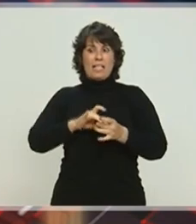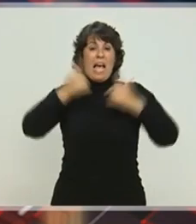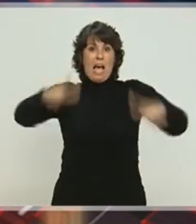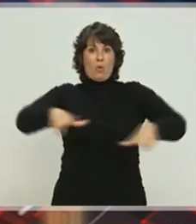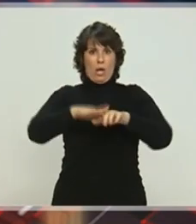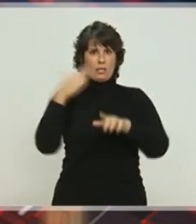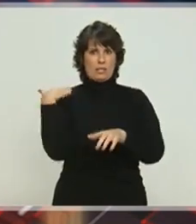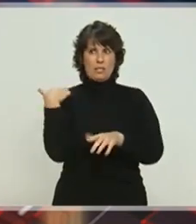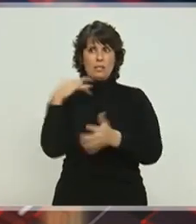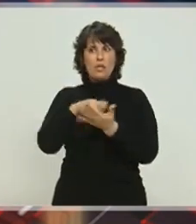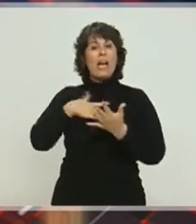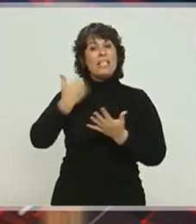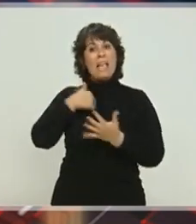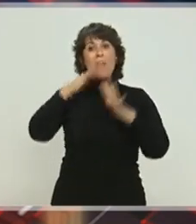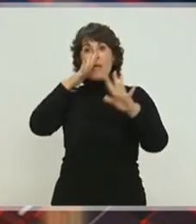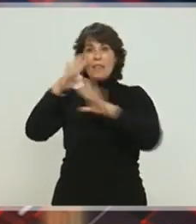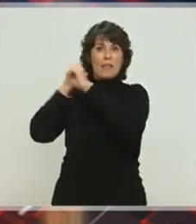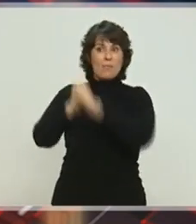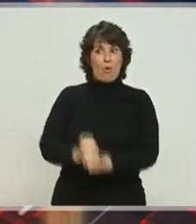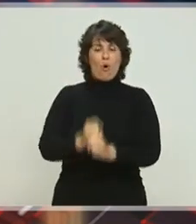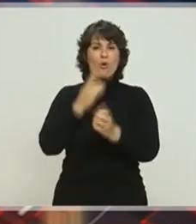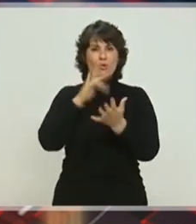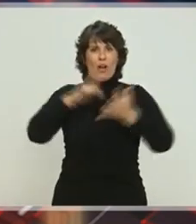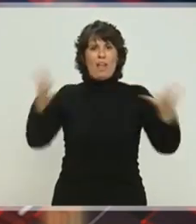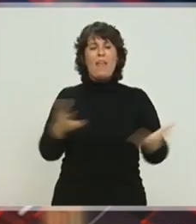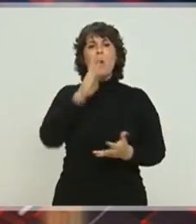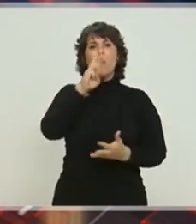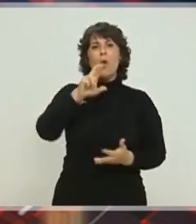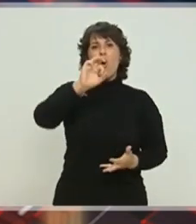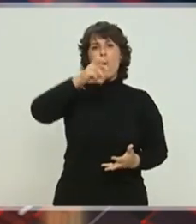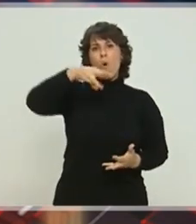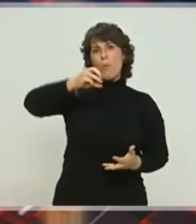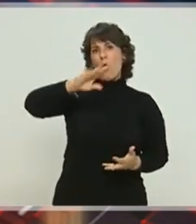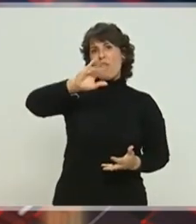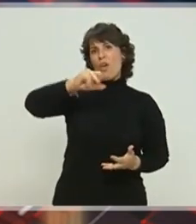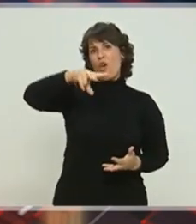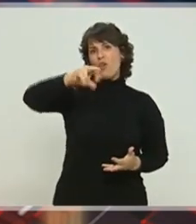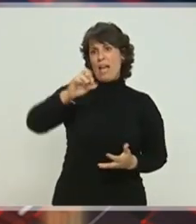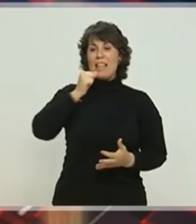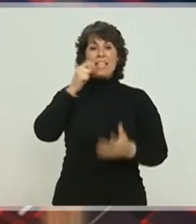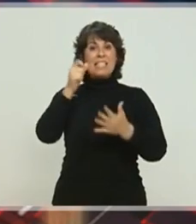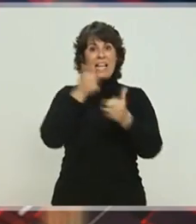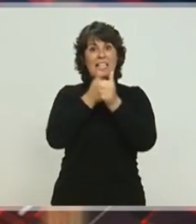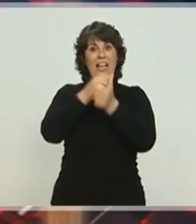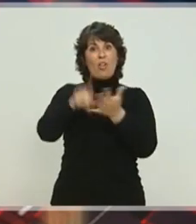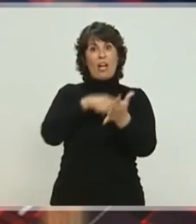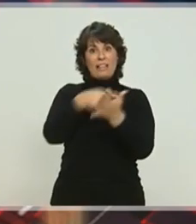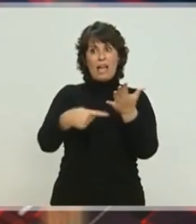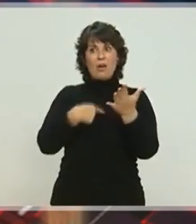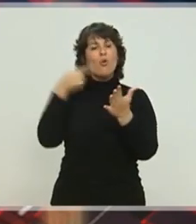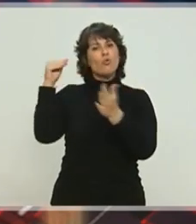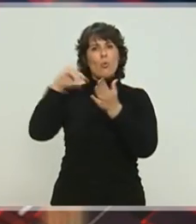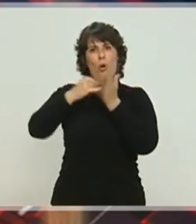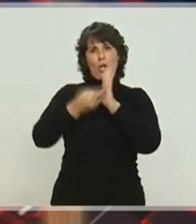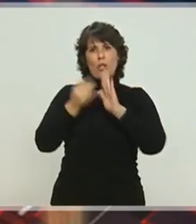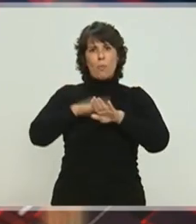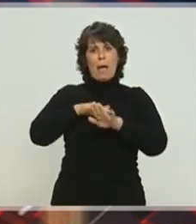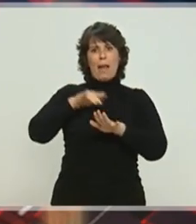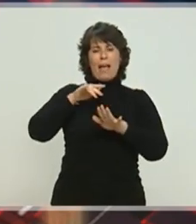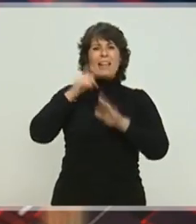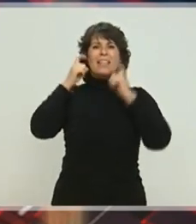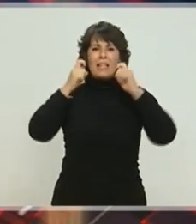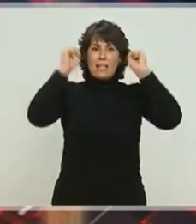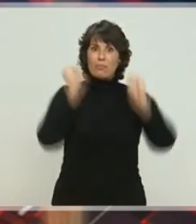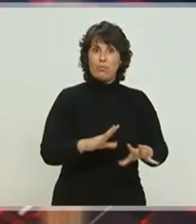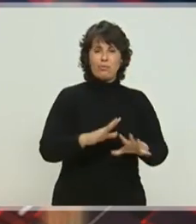dado en el décimo aniversario de Promociona. Es un programa de la Fundación Secretariado Gitano para revertir esa tendencia. En esta